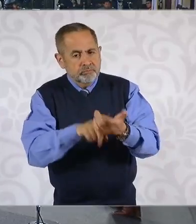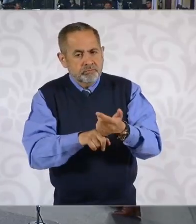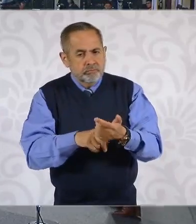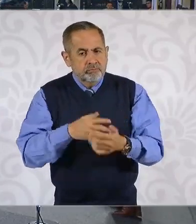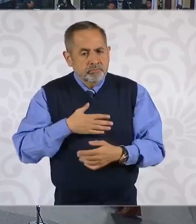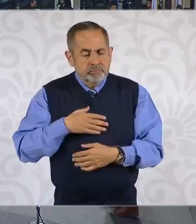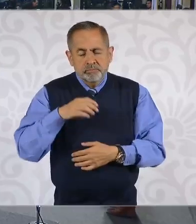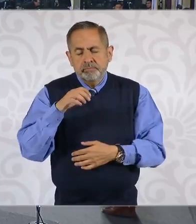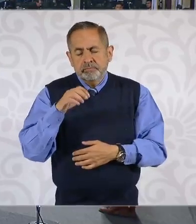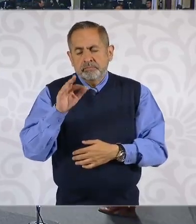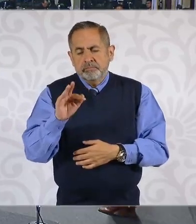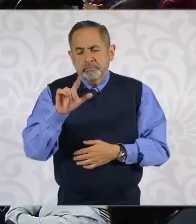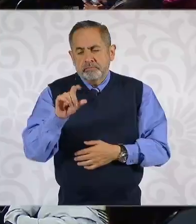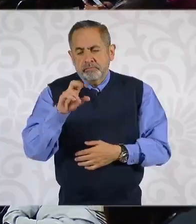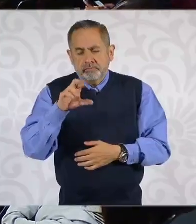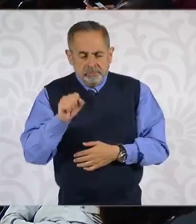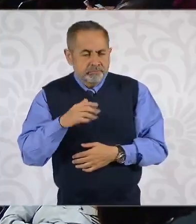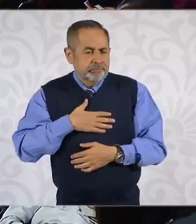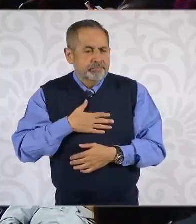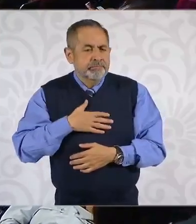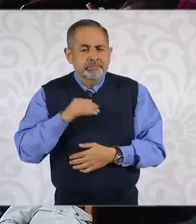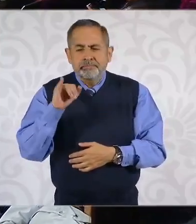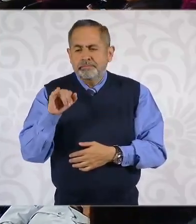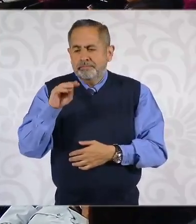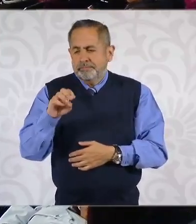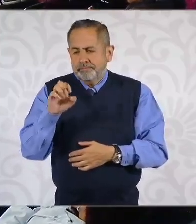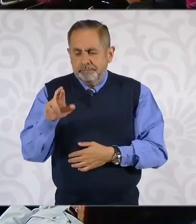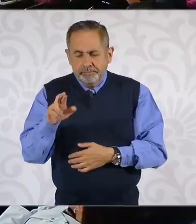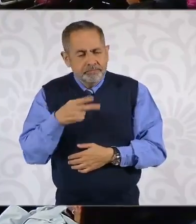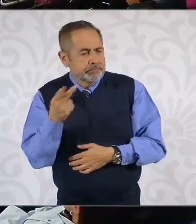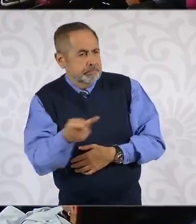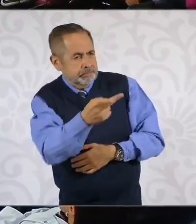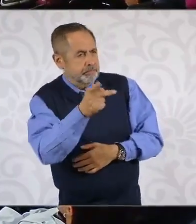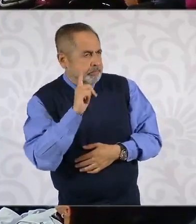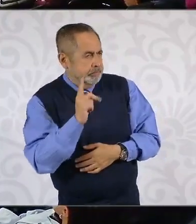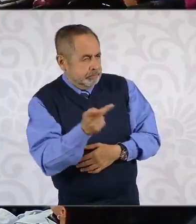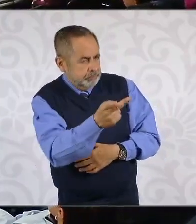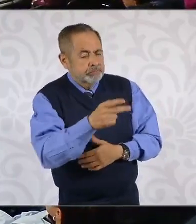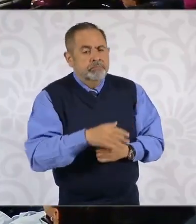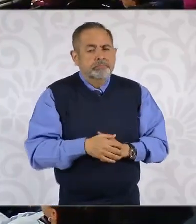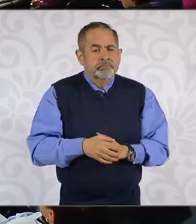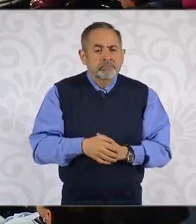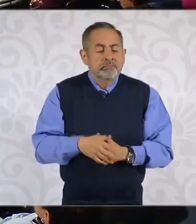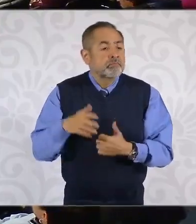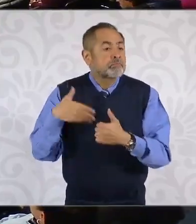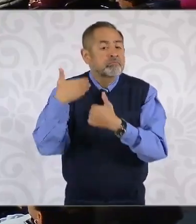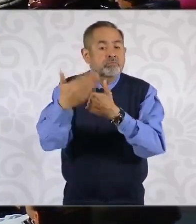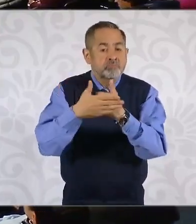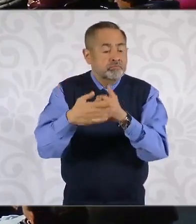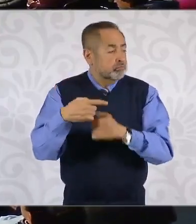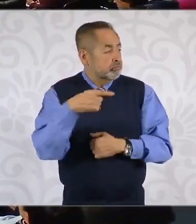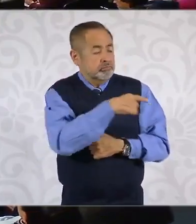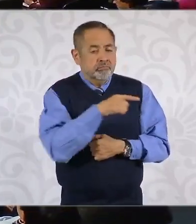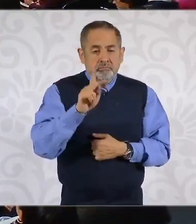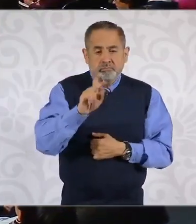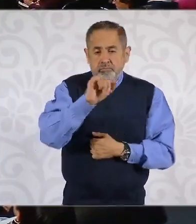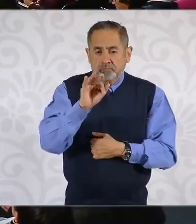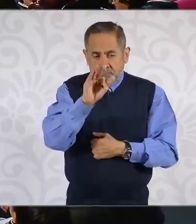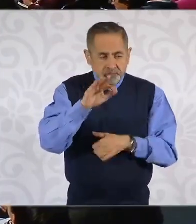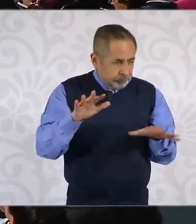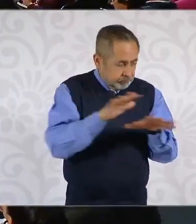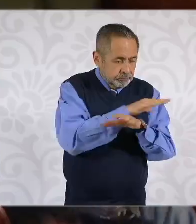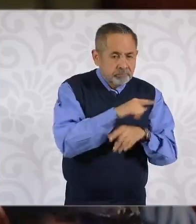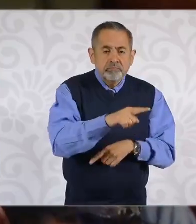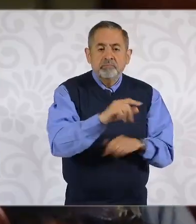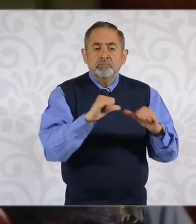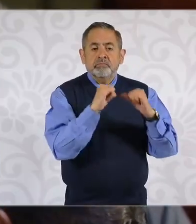La Flores del Instituto Mexicano de la Radio. Le quiero preguntar, presidente, en primer lugar acerca de estos pasos hacia la reforma judicial. La Asociación de